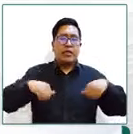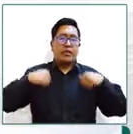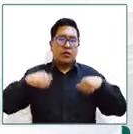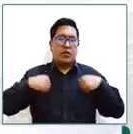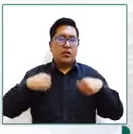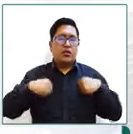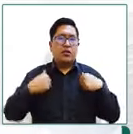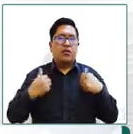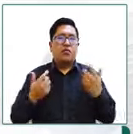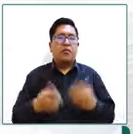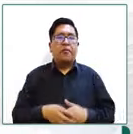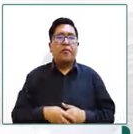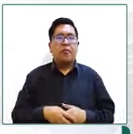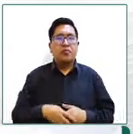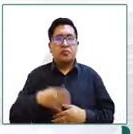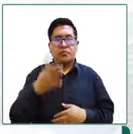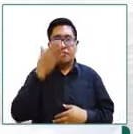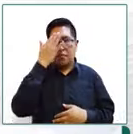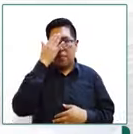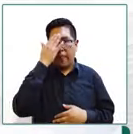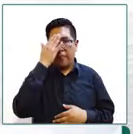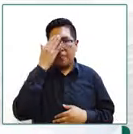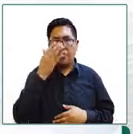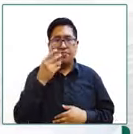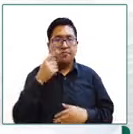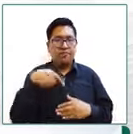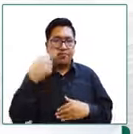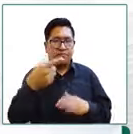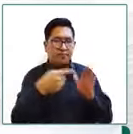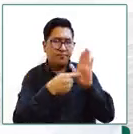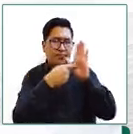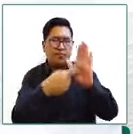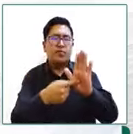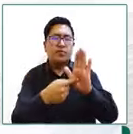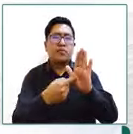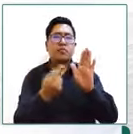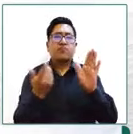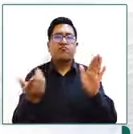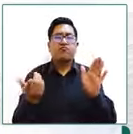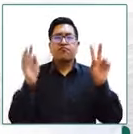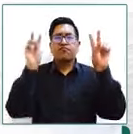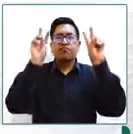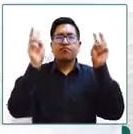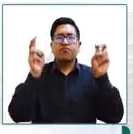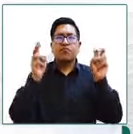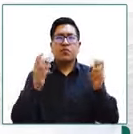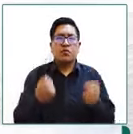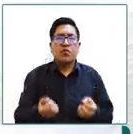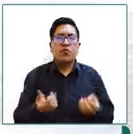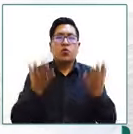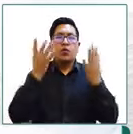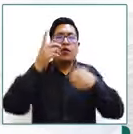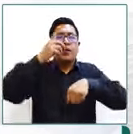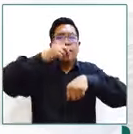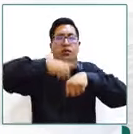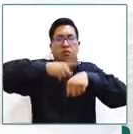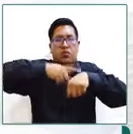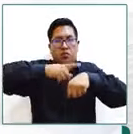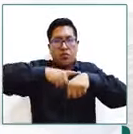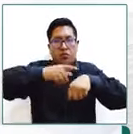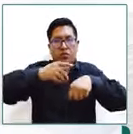y como vamos a ver enseguida la estadía de